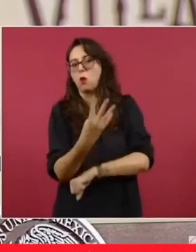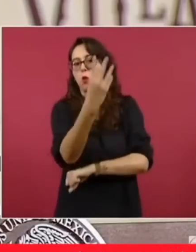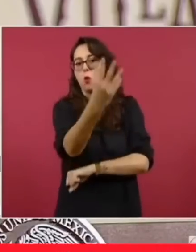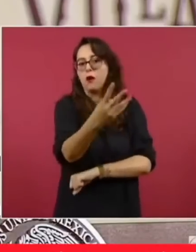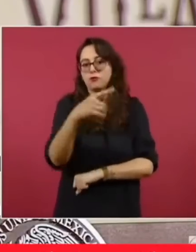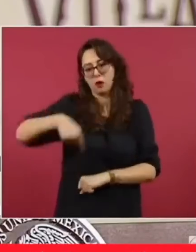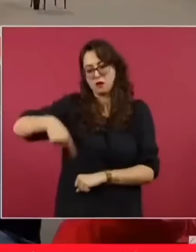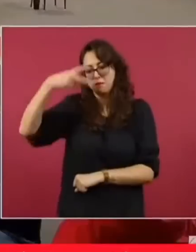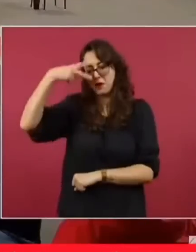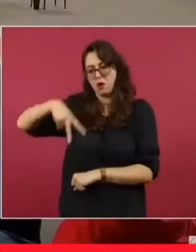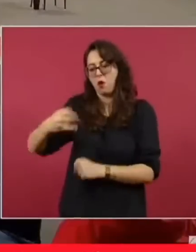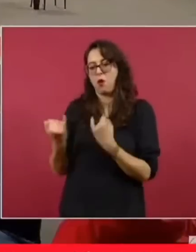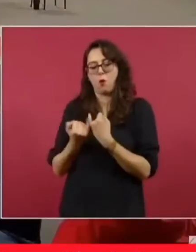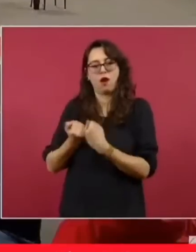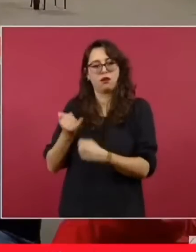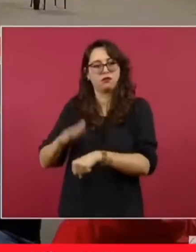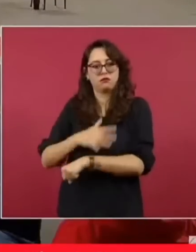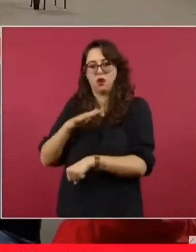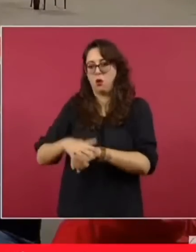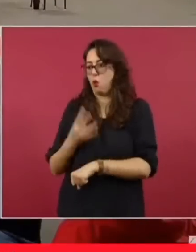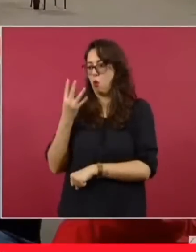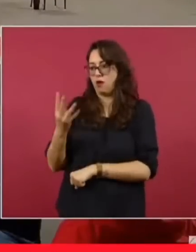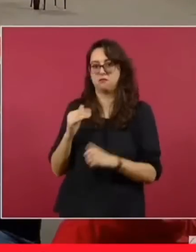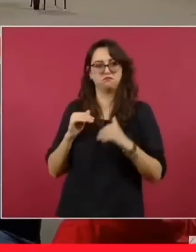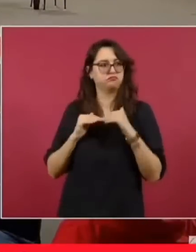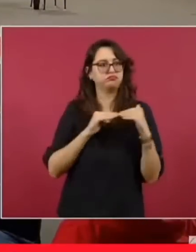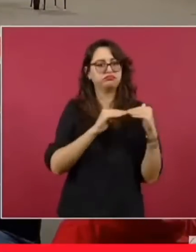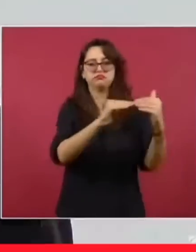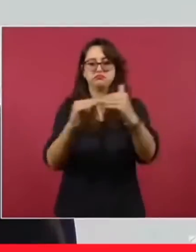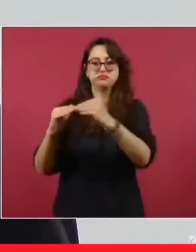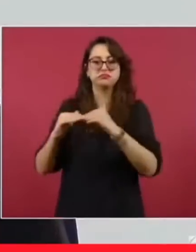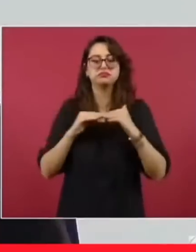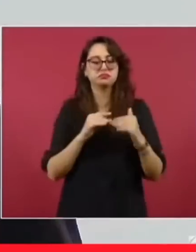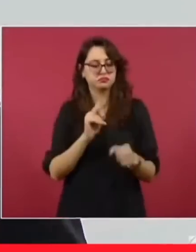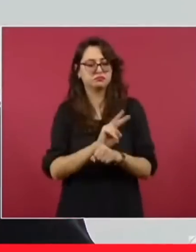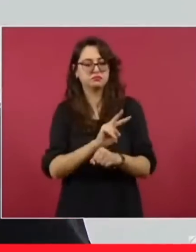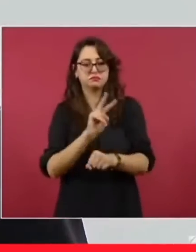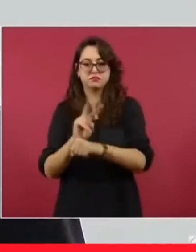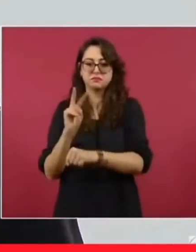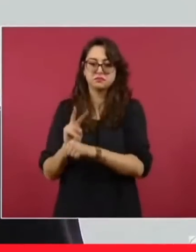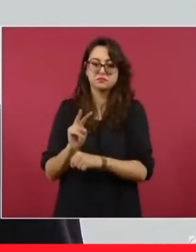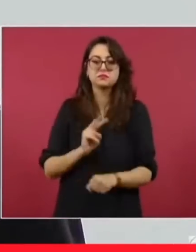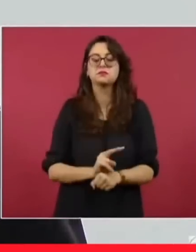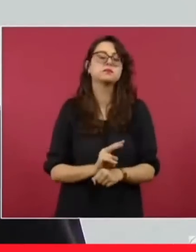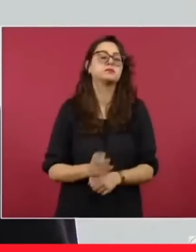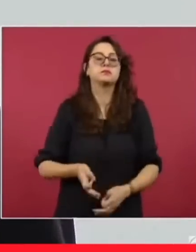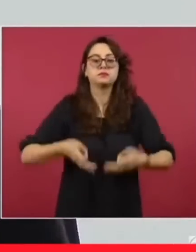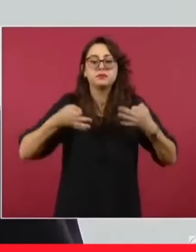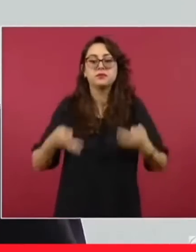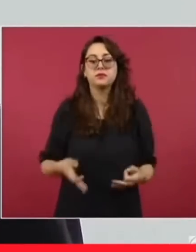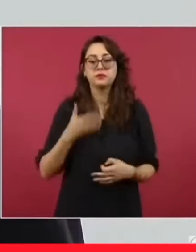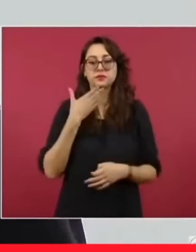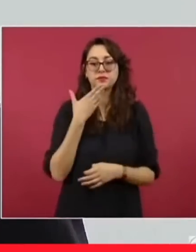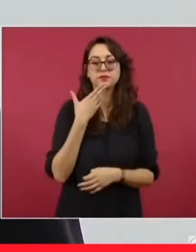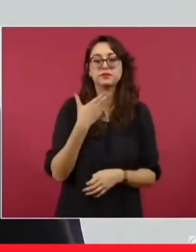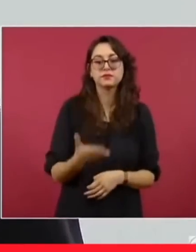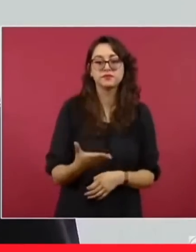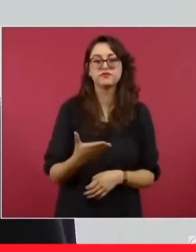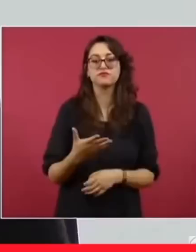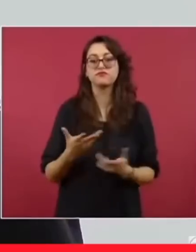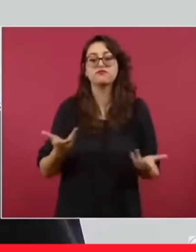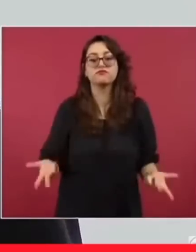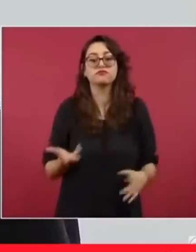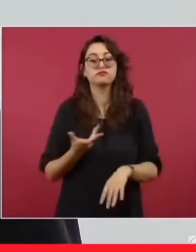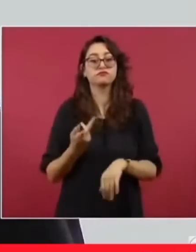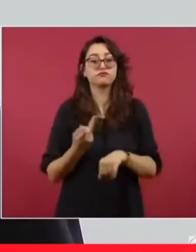Unión Europea. A pesar del desmantelamiento de las capacidades para el desarrollo